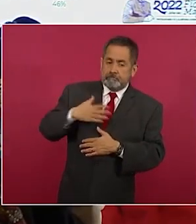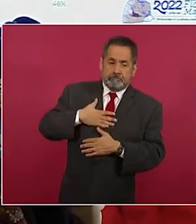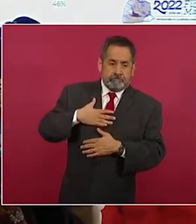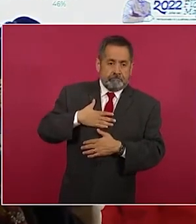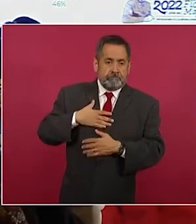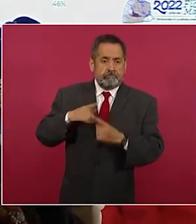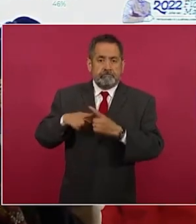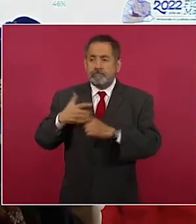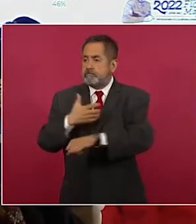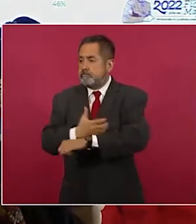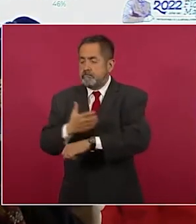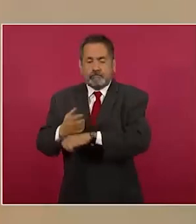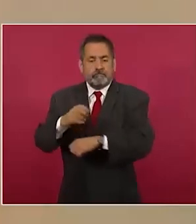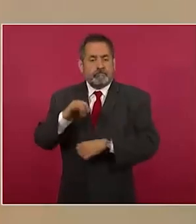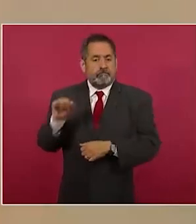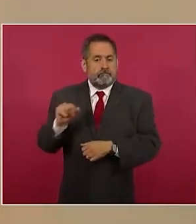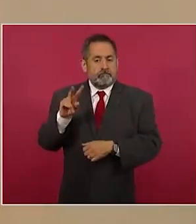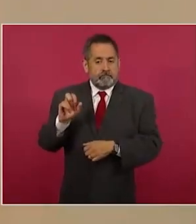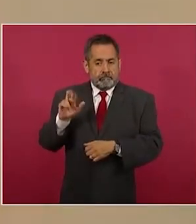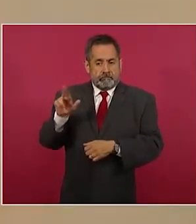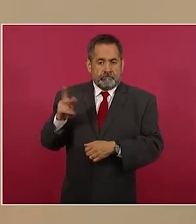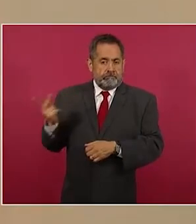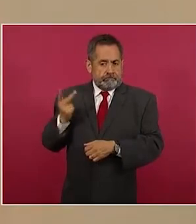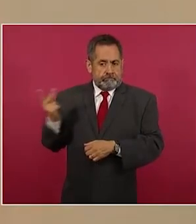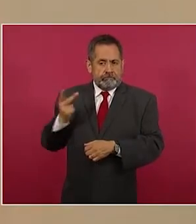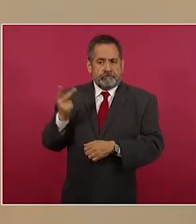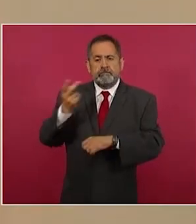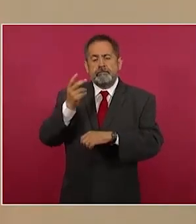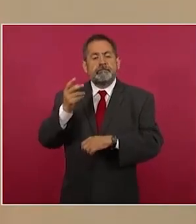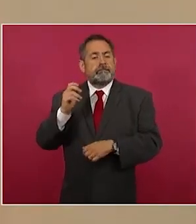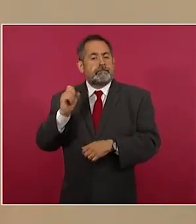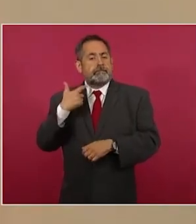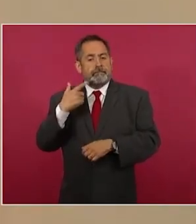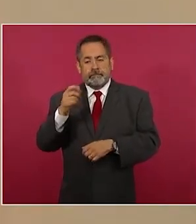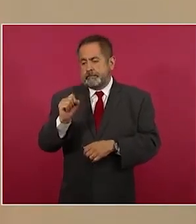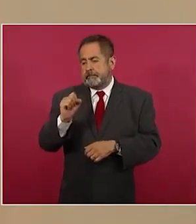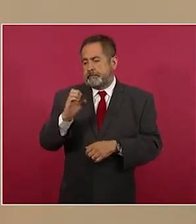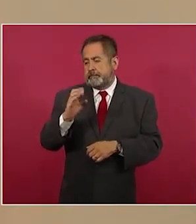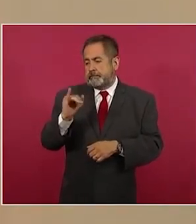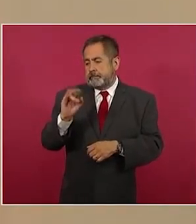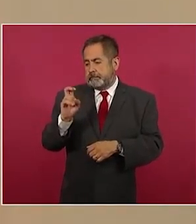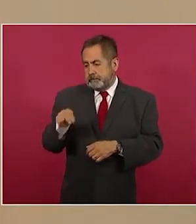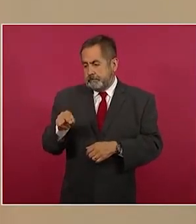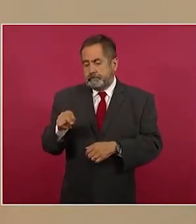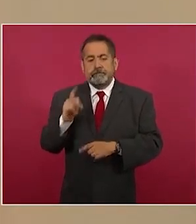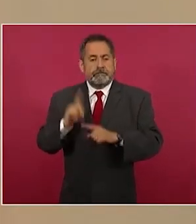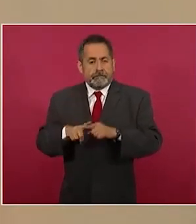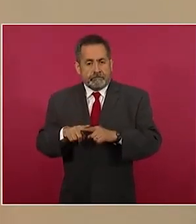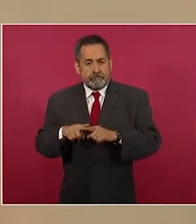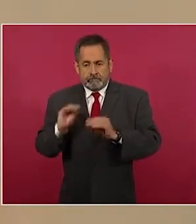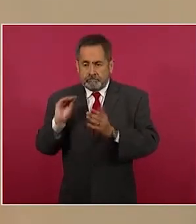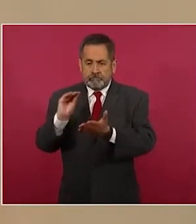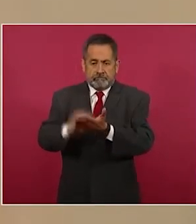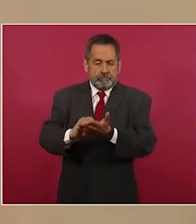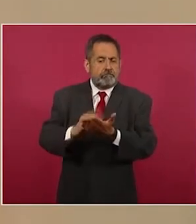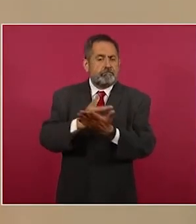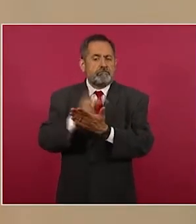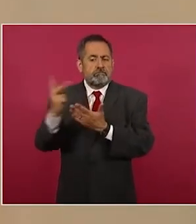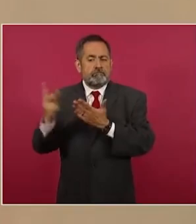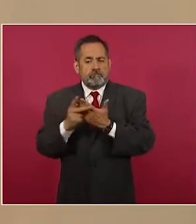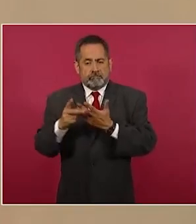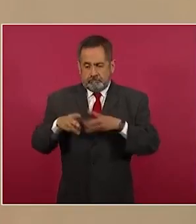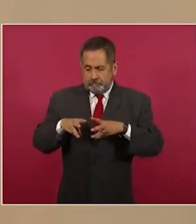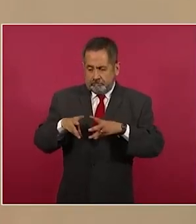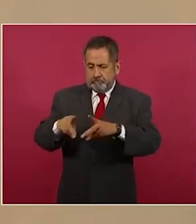servidora y al compañero Javier May, porque estábamos en la Secretaría de Bienestar, fue que teníamos que colocar el programa Sembrando Vida